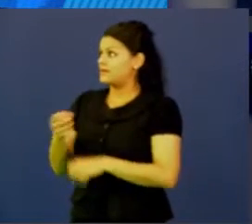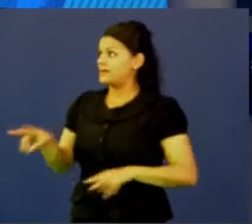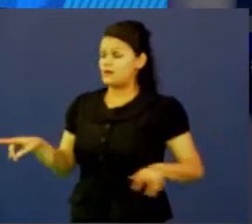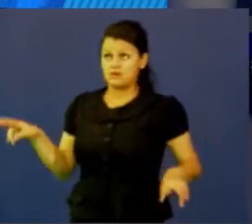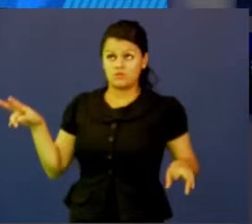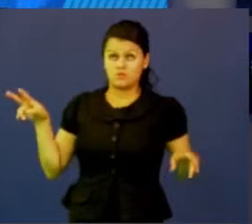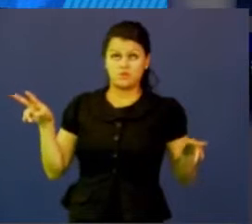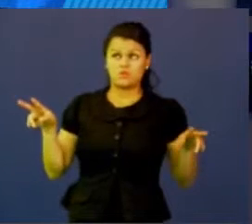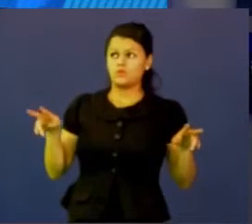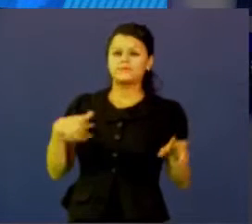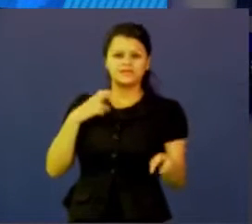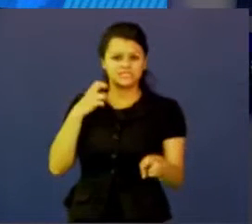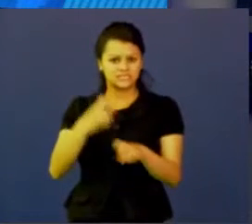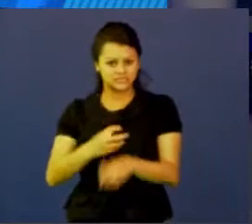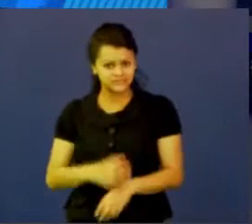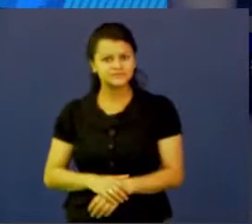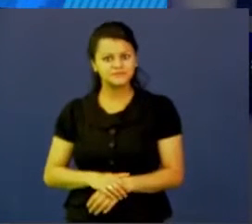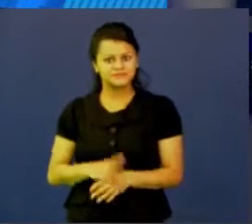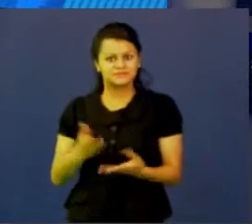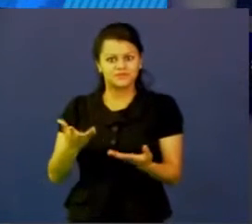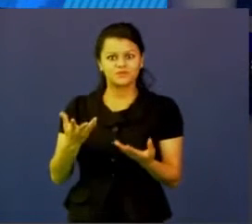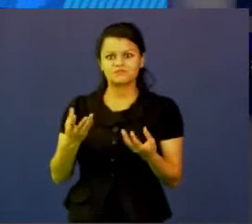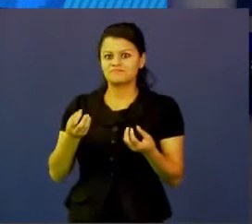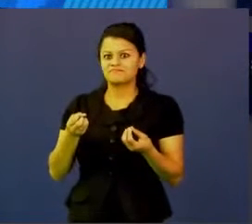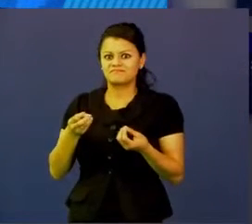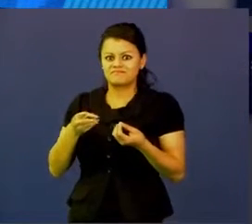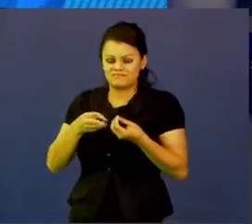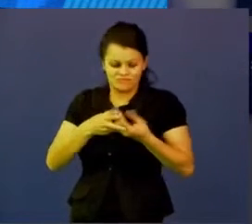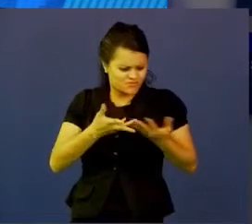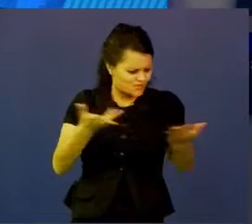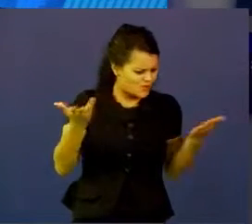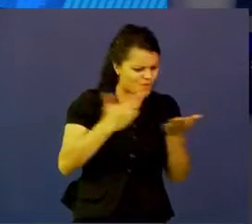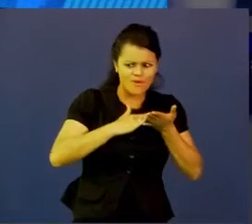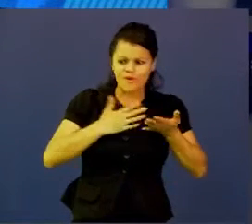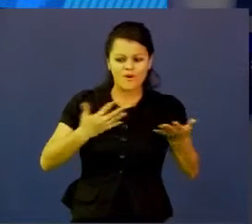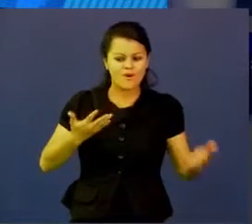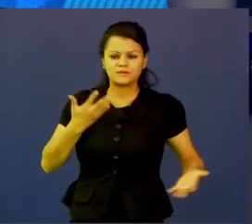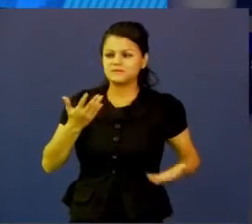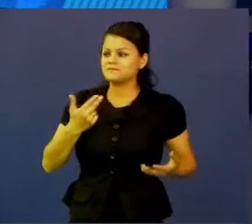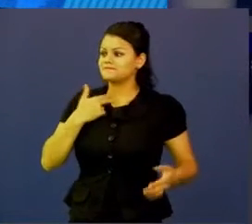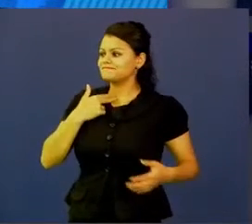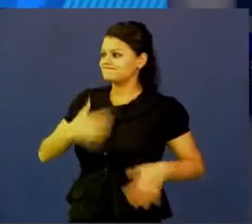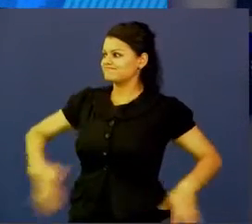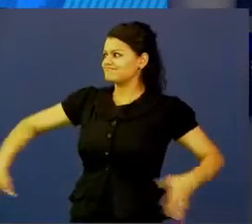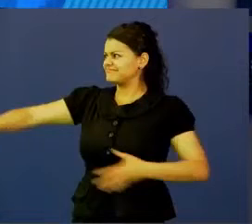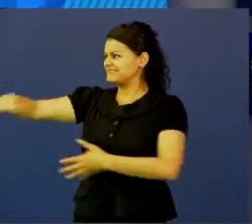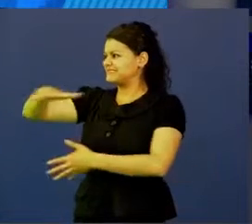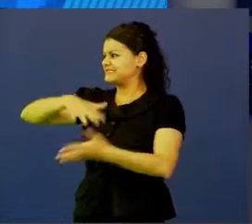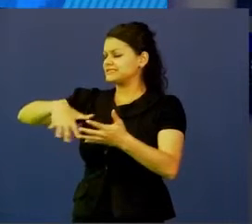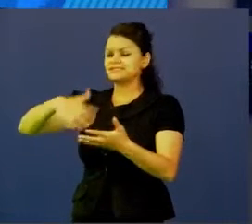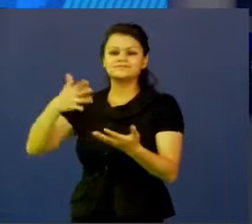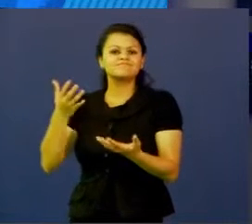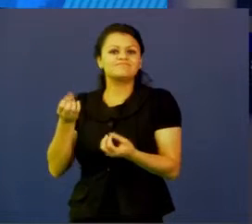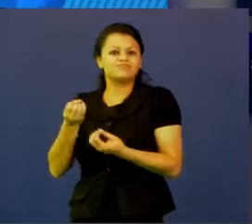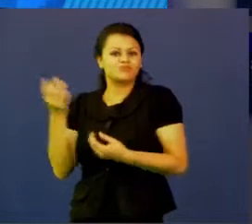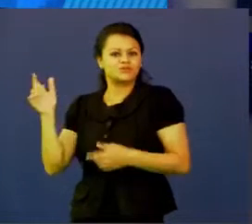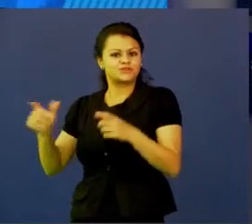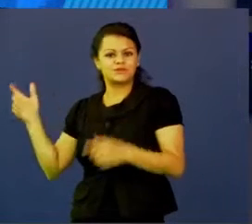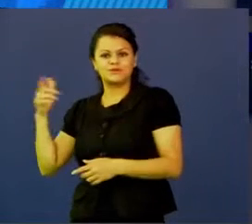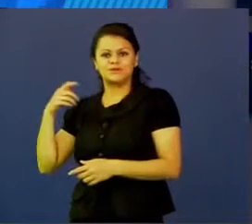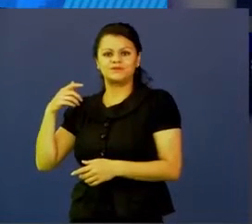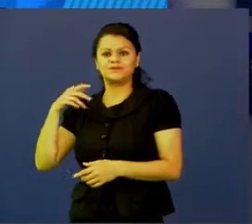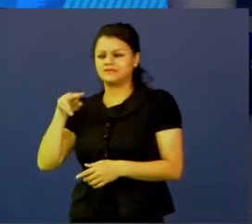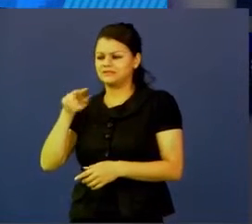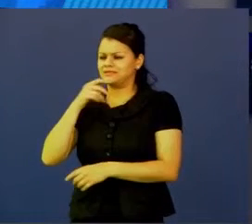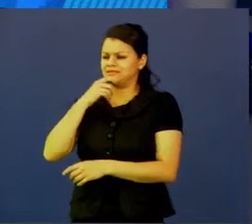digamos que incluso pocas herramientas hay para trabajar en el caos y mucha gente se pregunta si es interesante o no